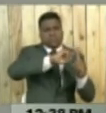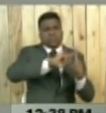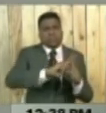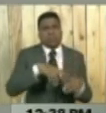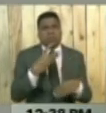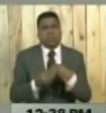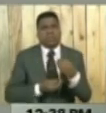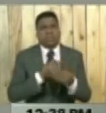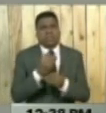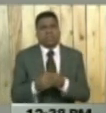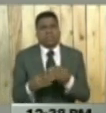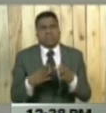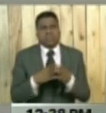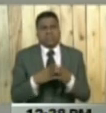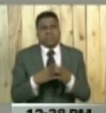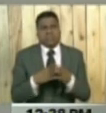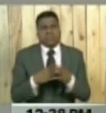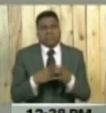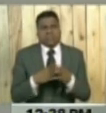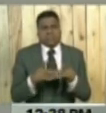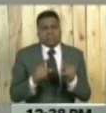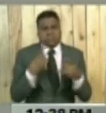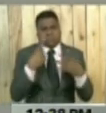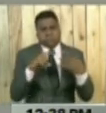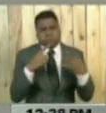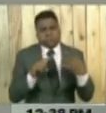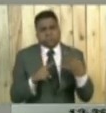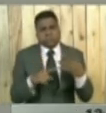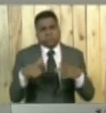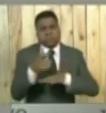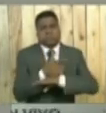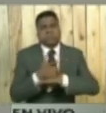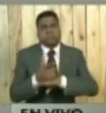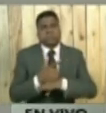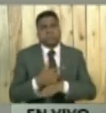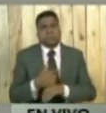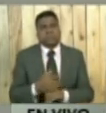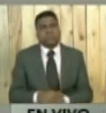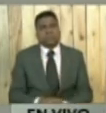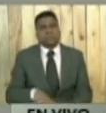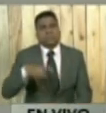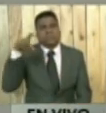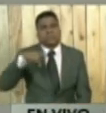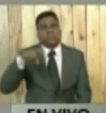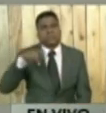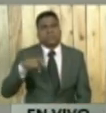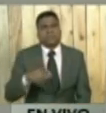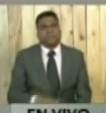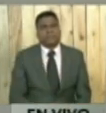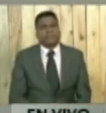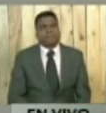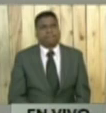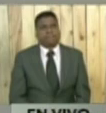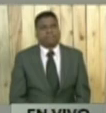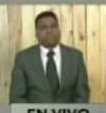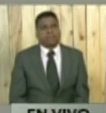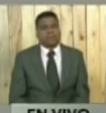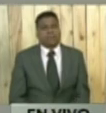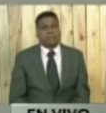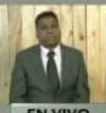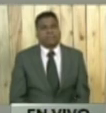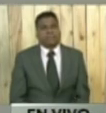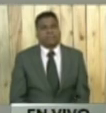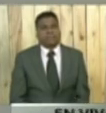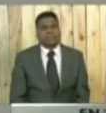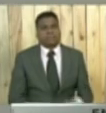la autoridad legítima del Estado. Es necesario actuar en consecuencia ante